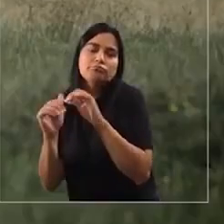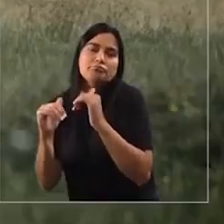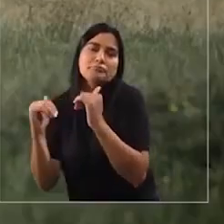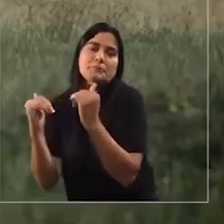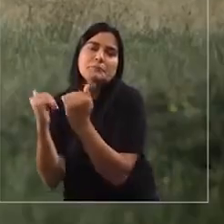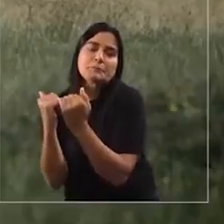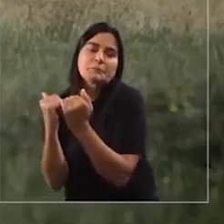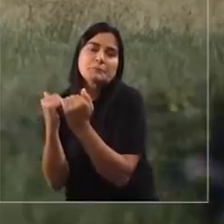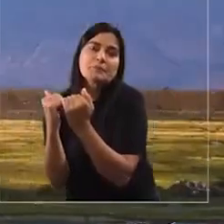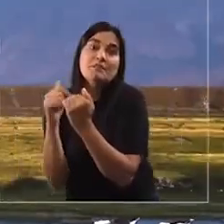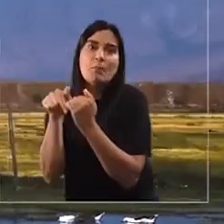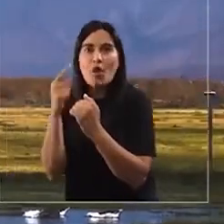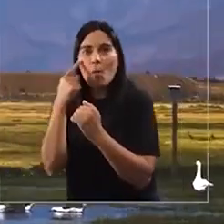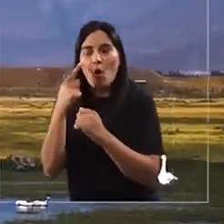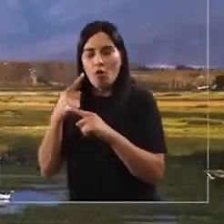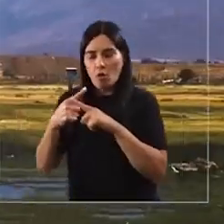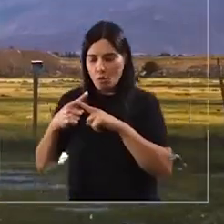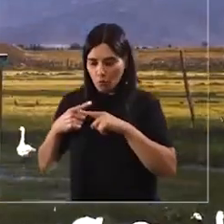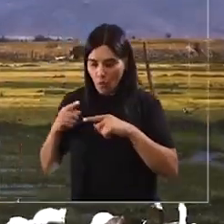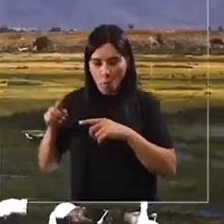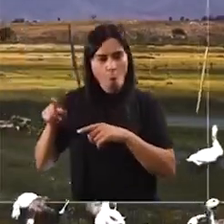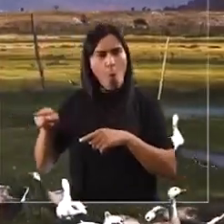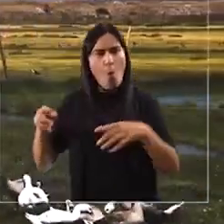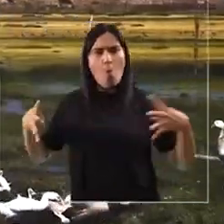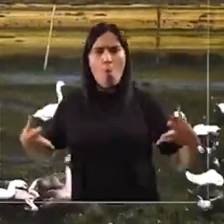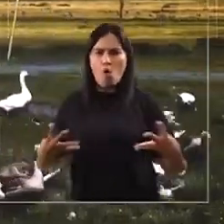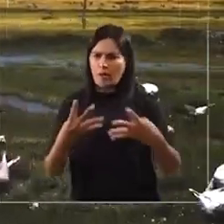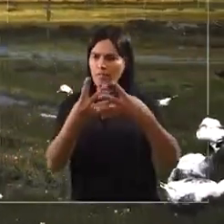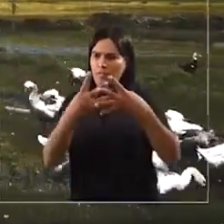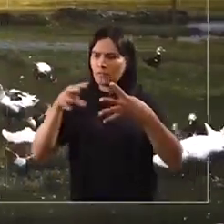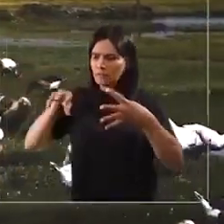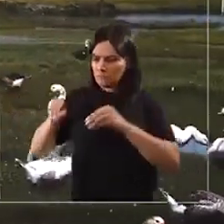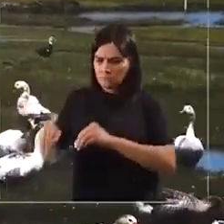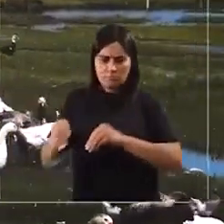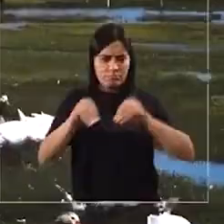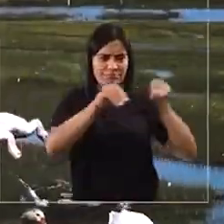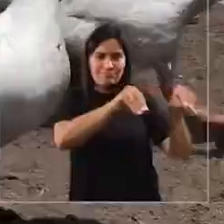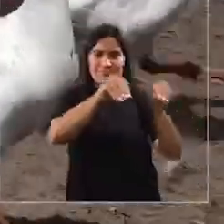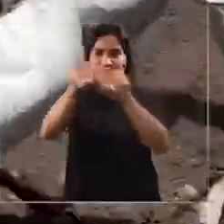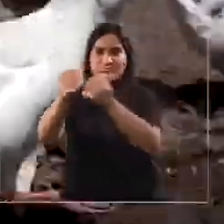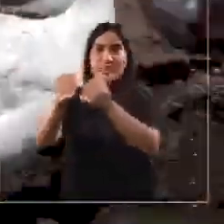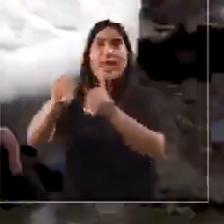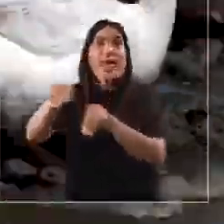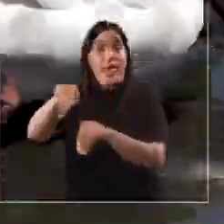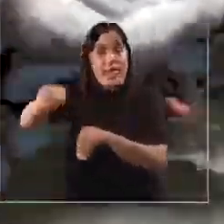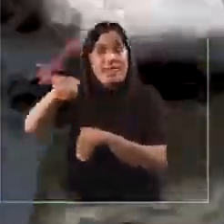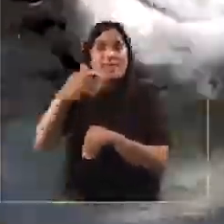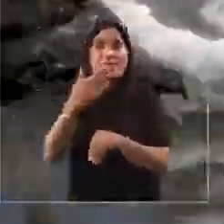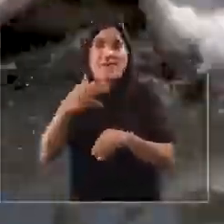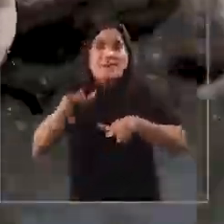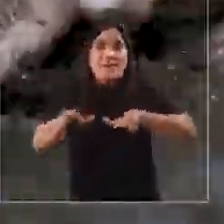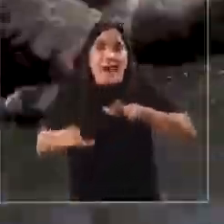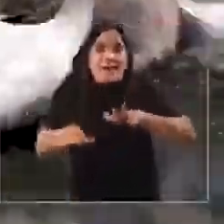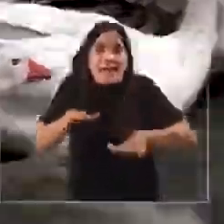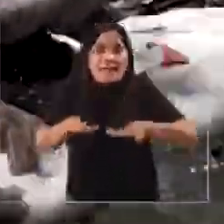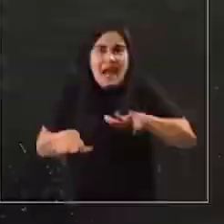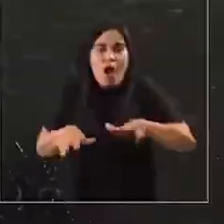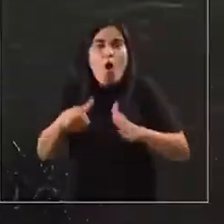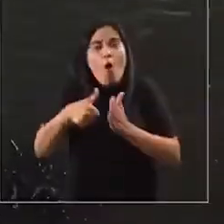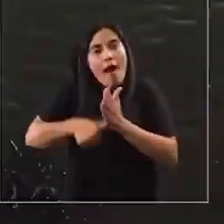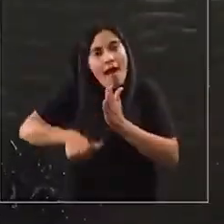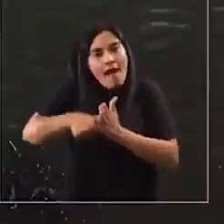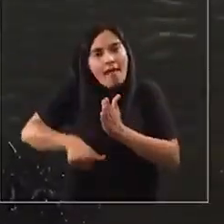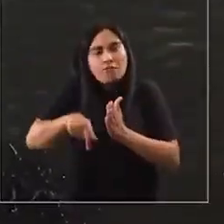producir un cruce biológico de especies. Y además ellos, en sus patitas, en las